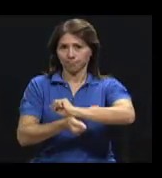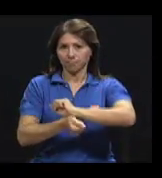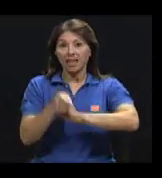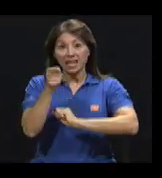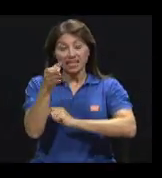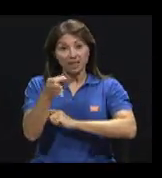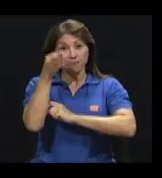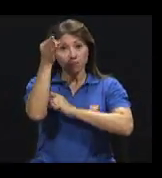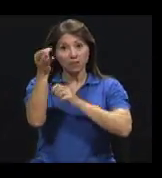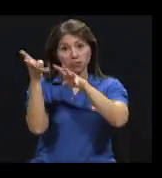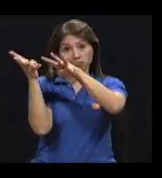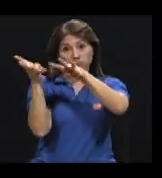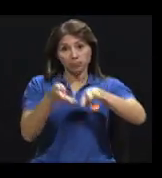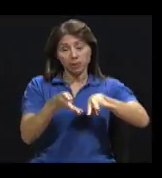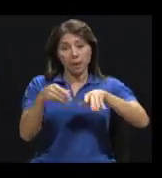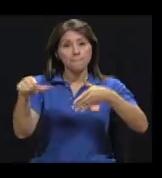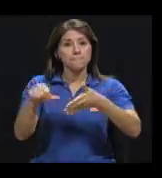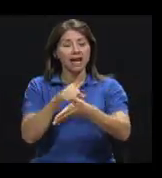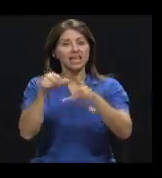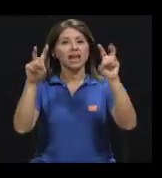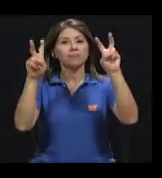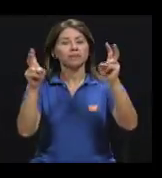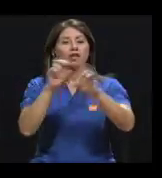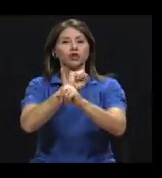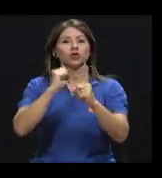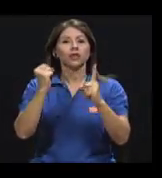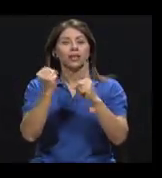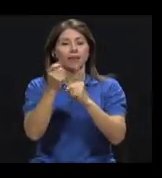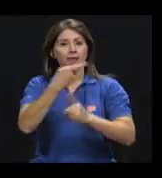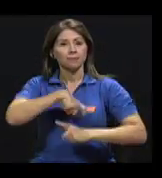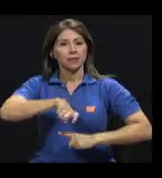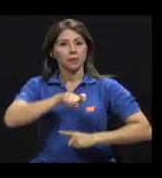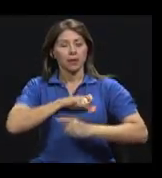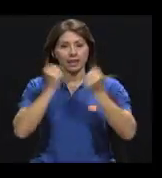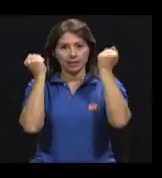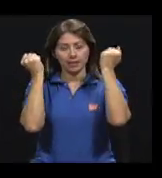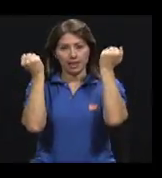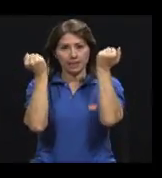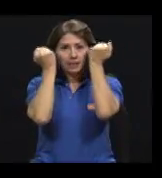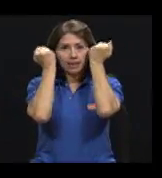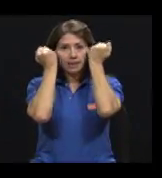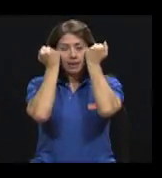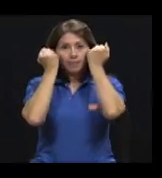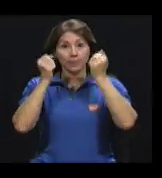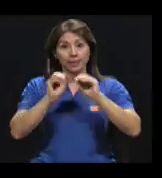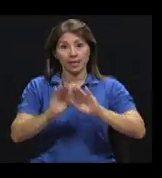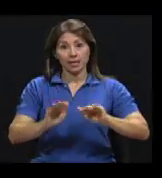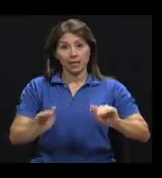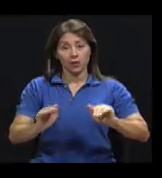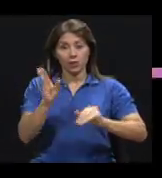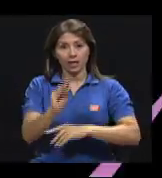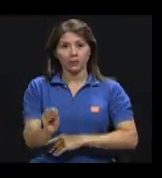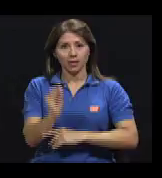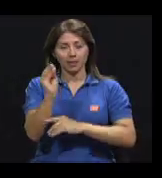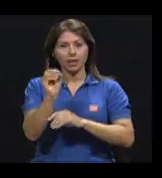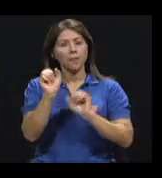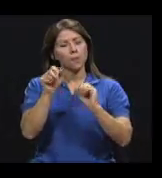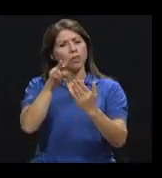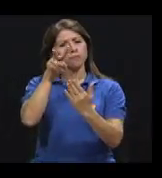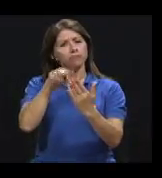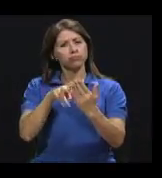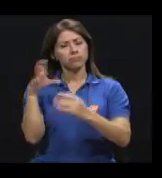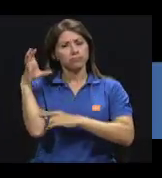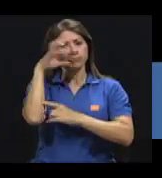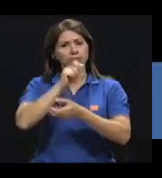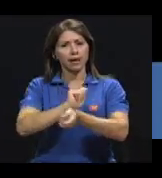tomada de la página de la Sociedad Española de Psiquiatría, del niño y del adolescente, podemos notar algunos de estos cambios.